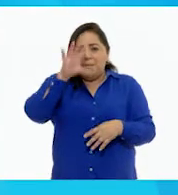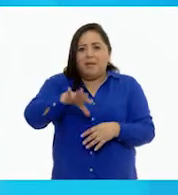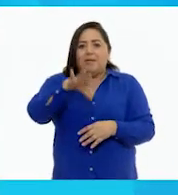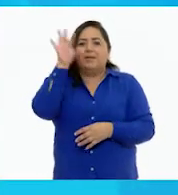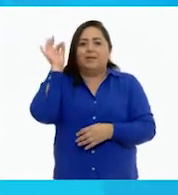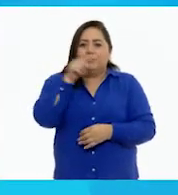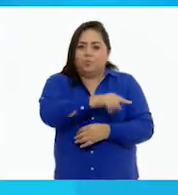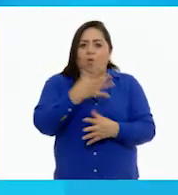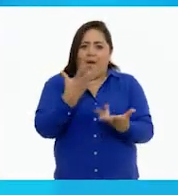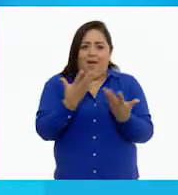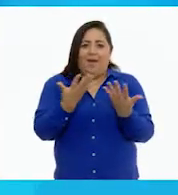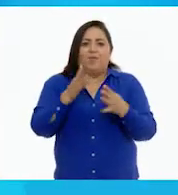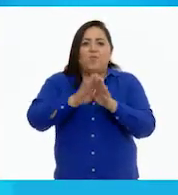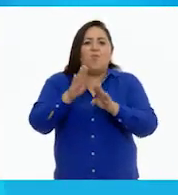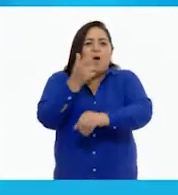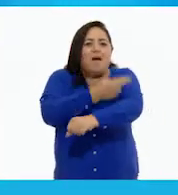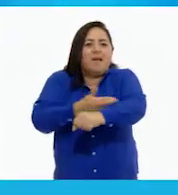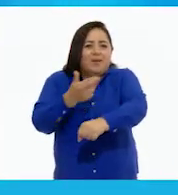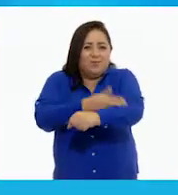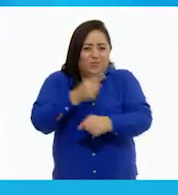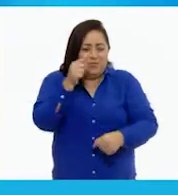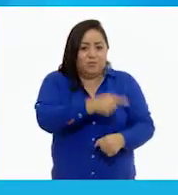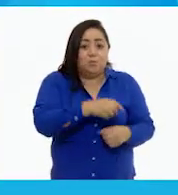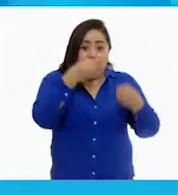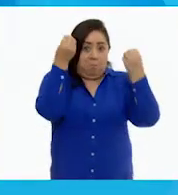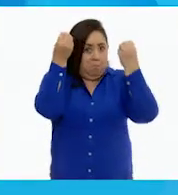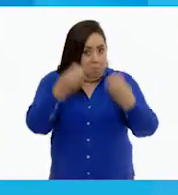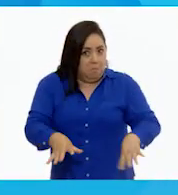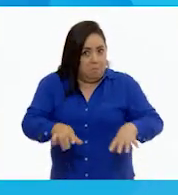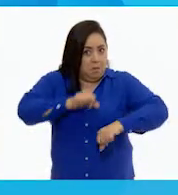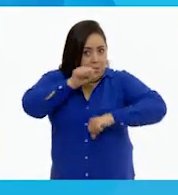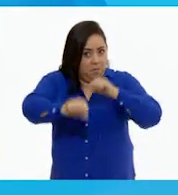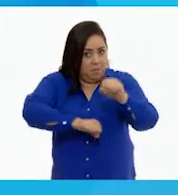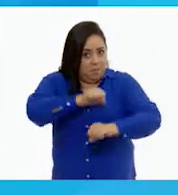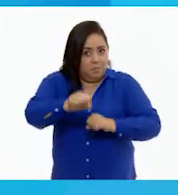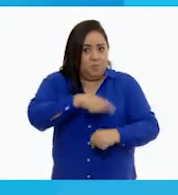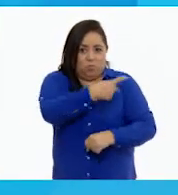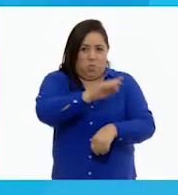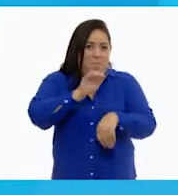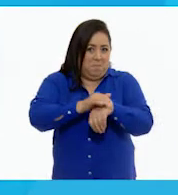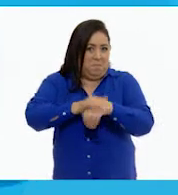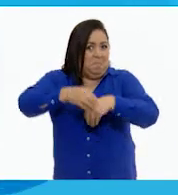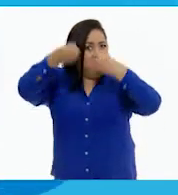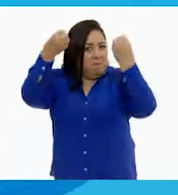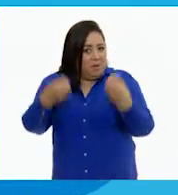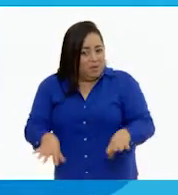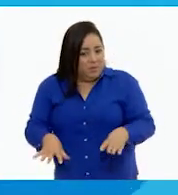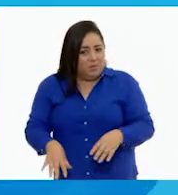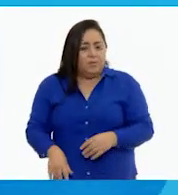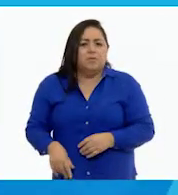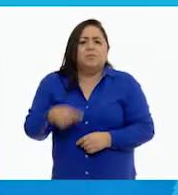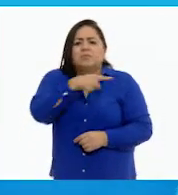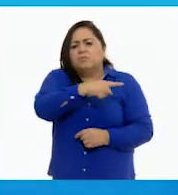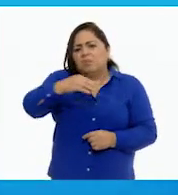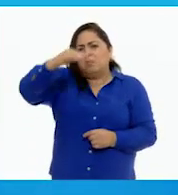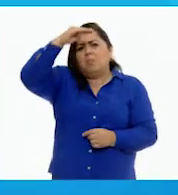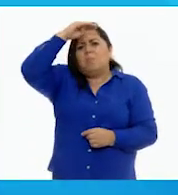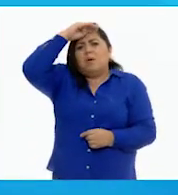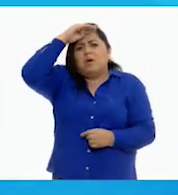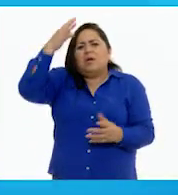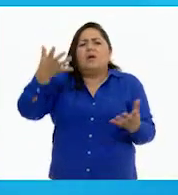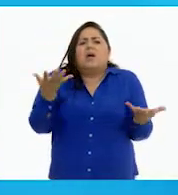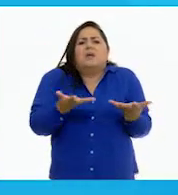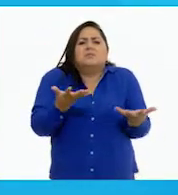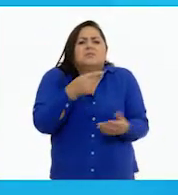poderlo arreglar. ¿Perdiste la bicicleta de tu amigo? ¿Qué piensas que